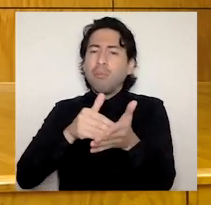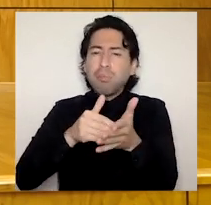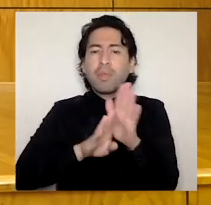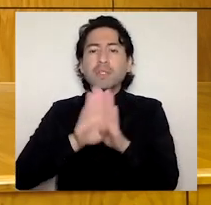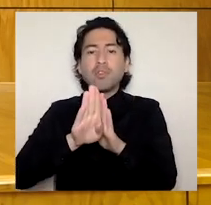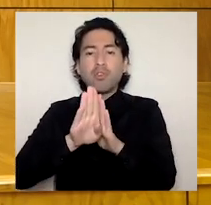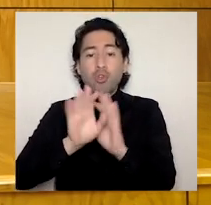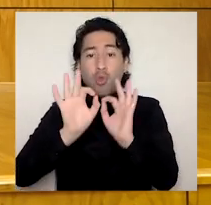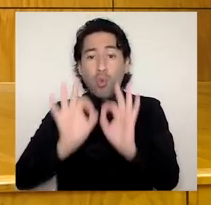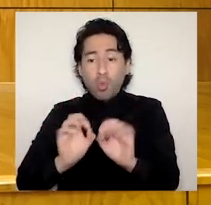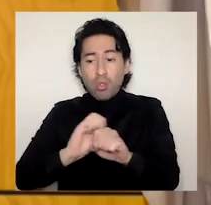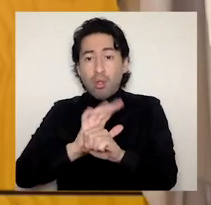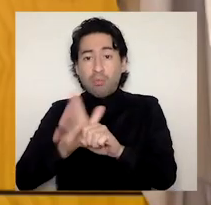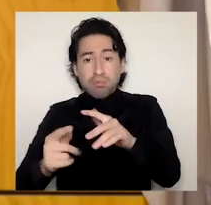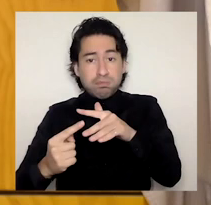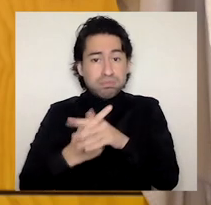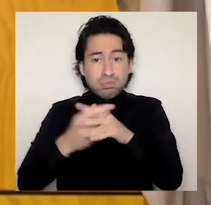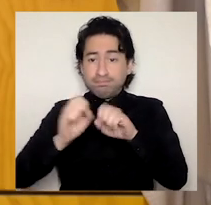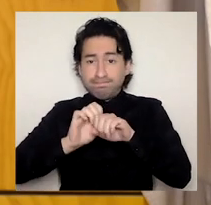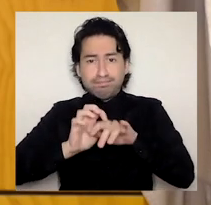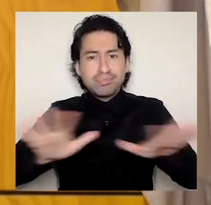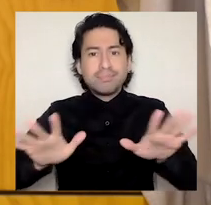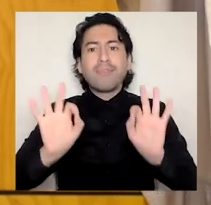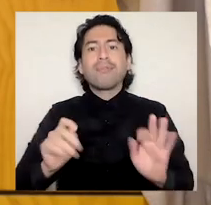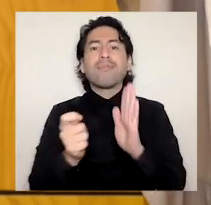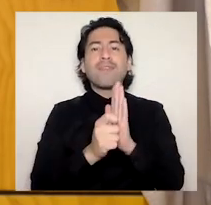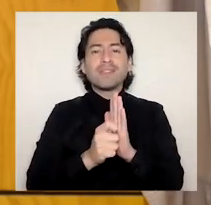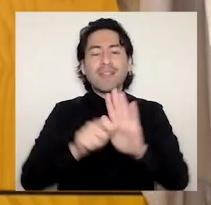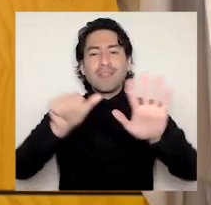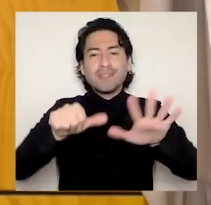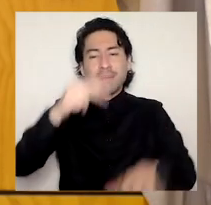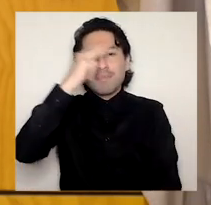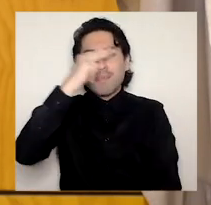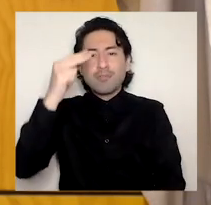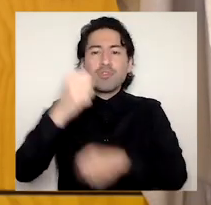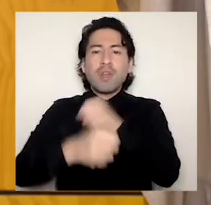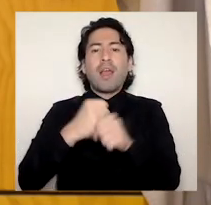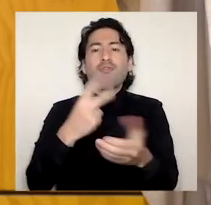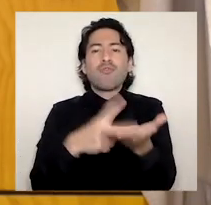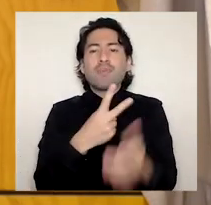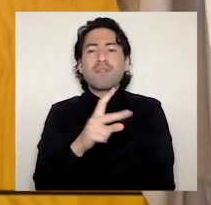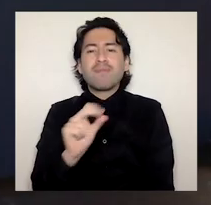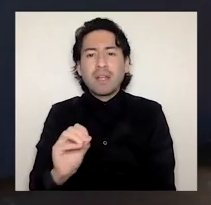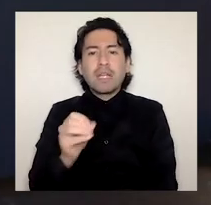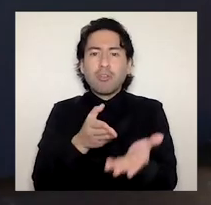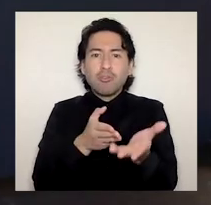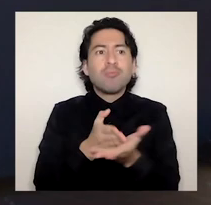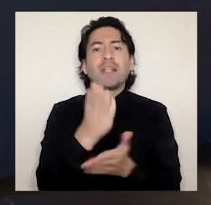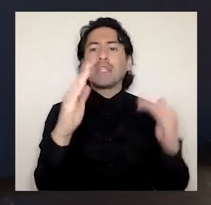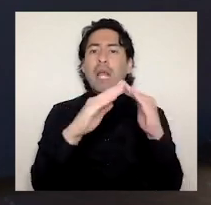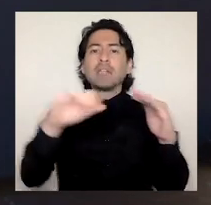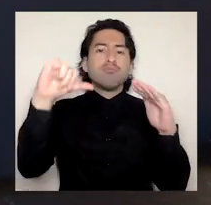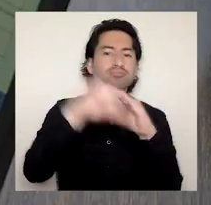pandemia de COVID-19, el 16 de marzo de 2020 iniciamos un largo periodo de confinamiento domiciliario